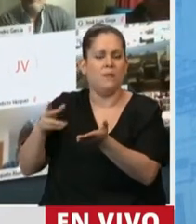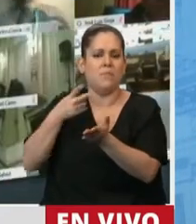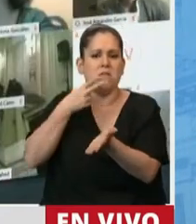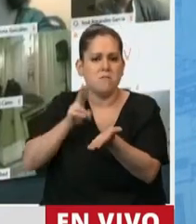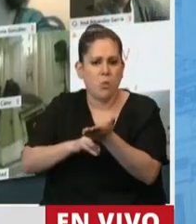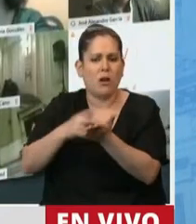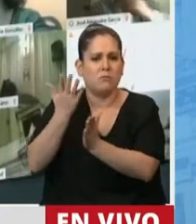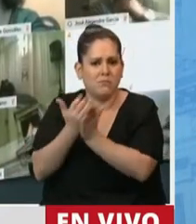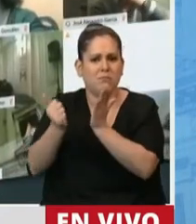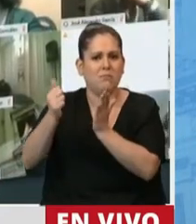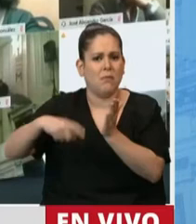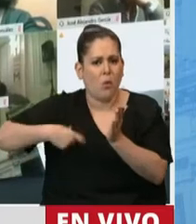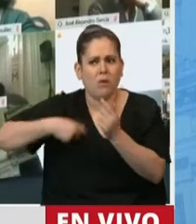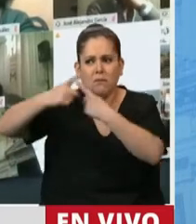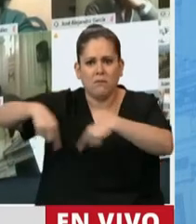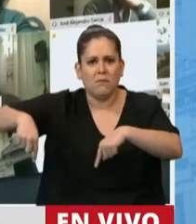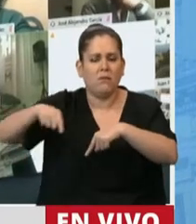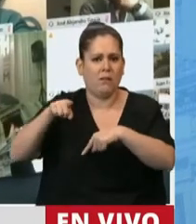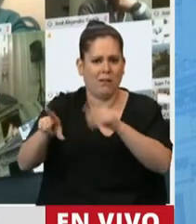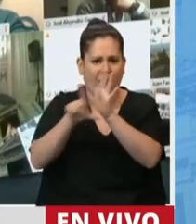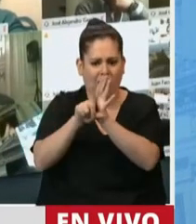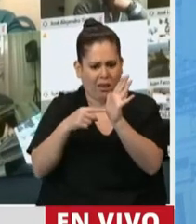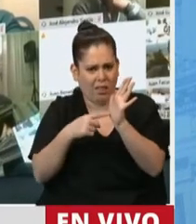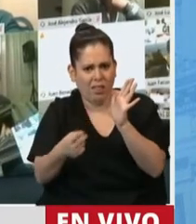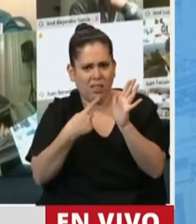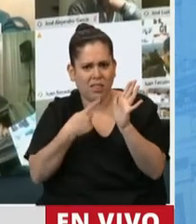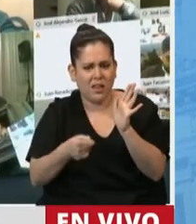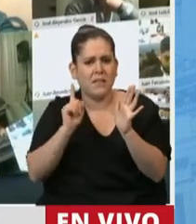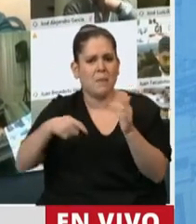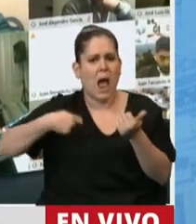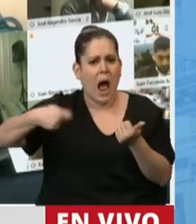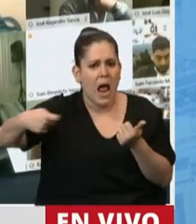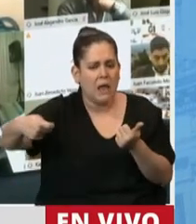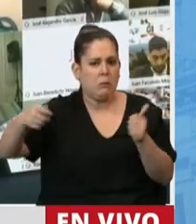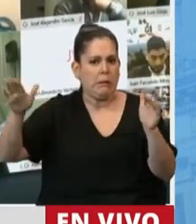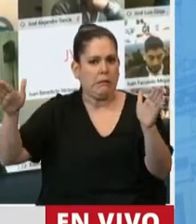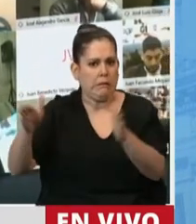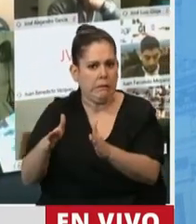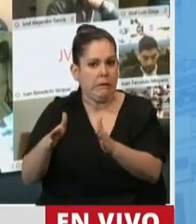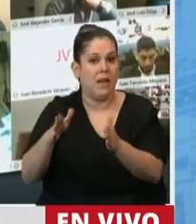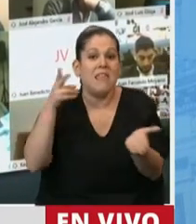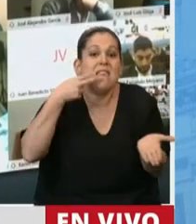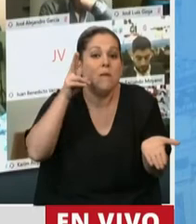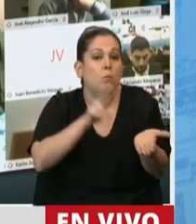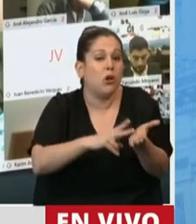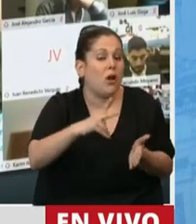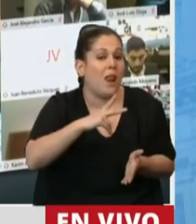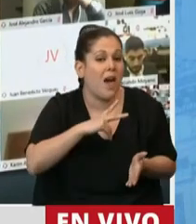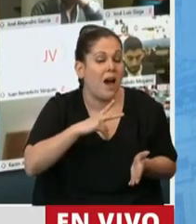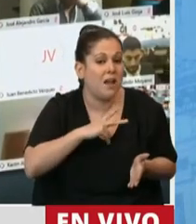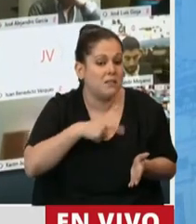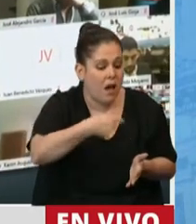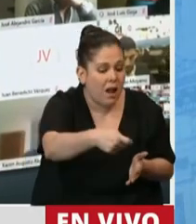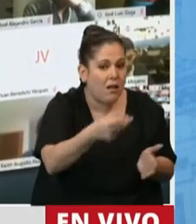patronales que establece esta ley, con la rebaja de las alícuotas del impuesto a las ganancias